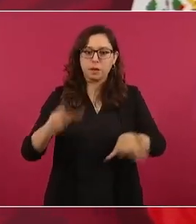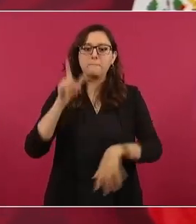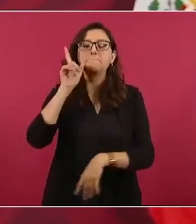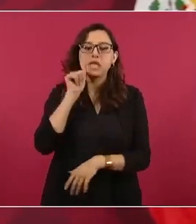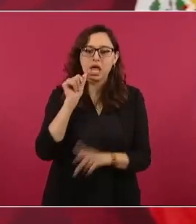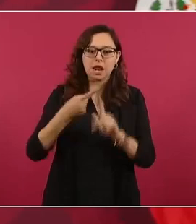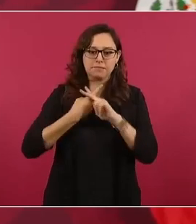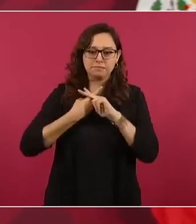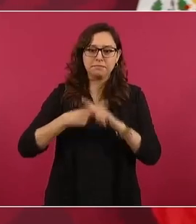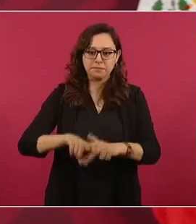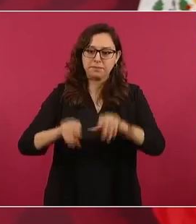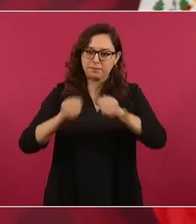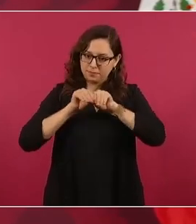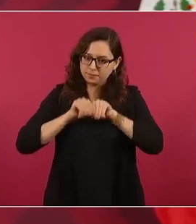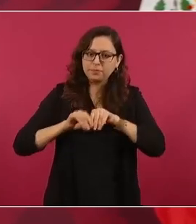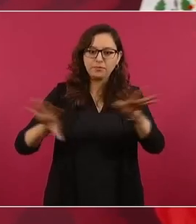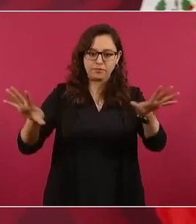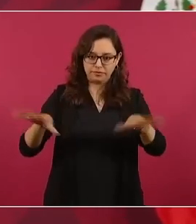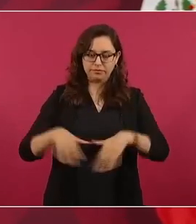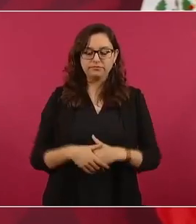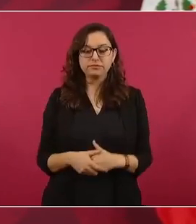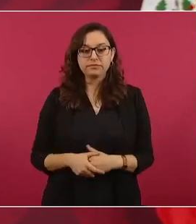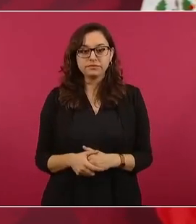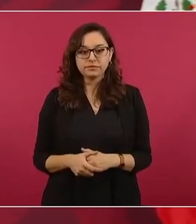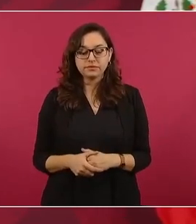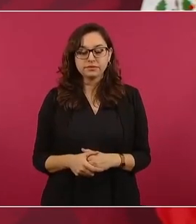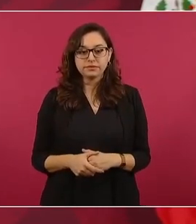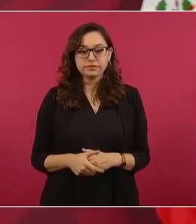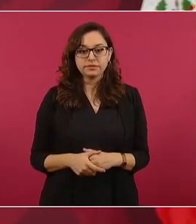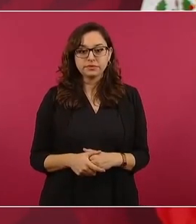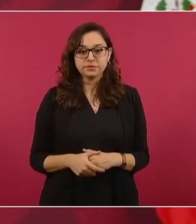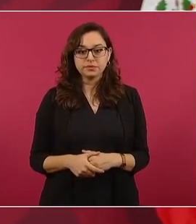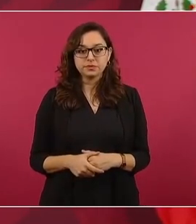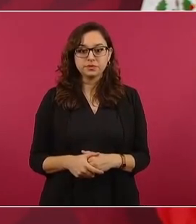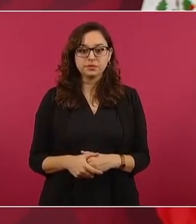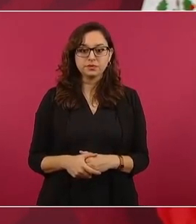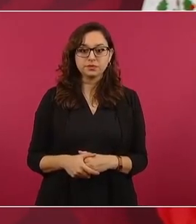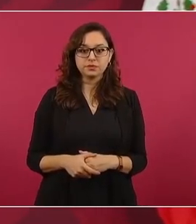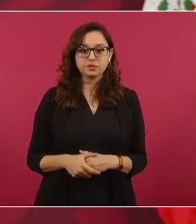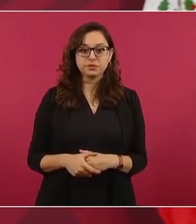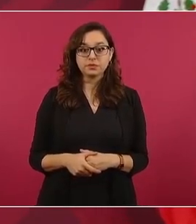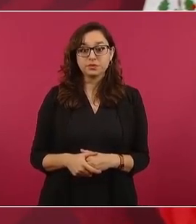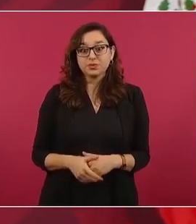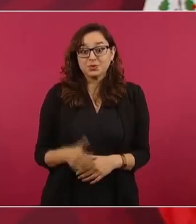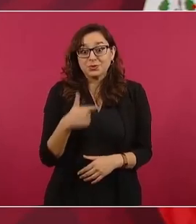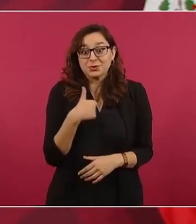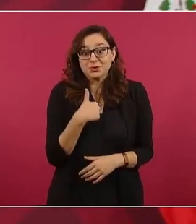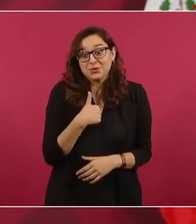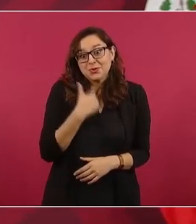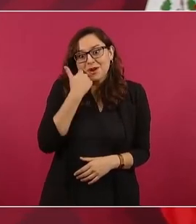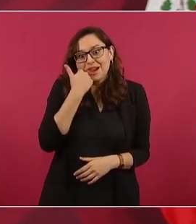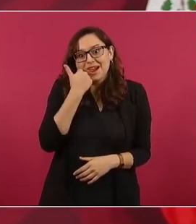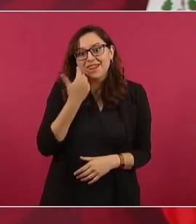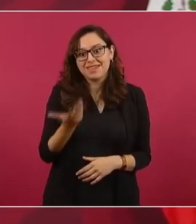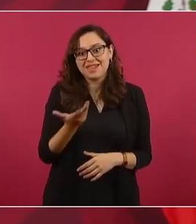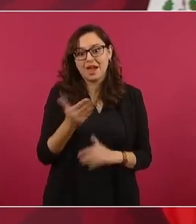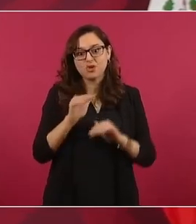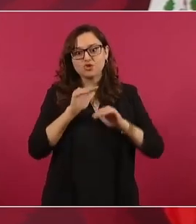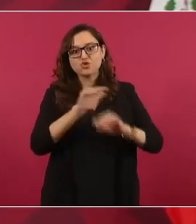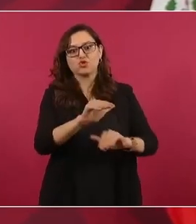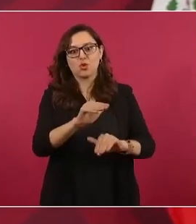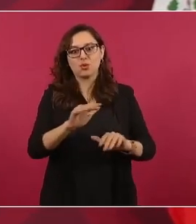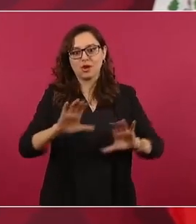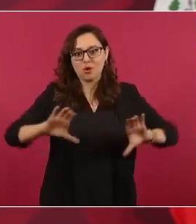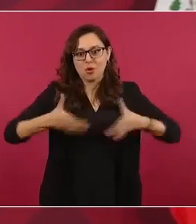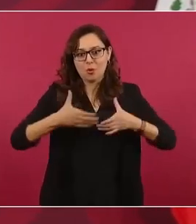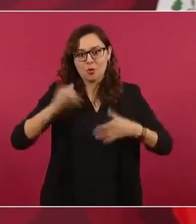desde mañana, y quería yo hacer uno sobre las comunidades